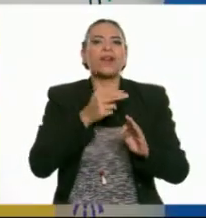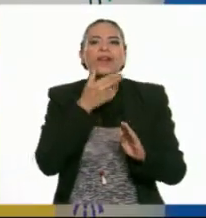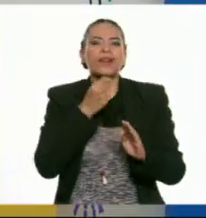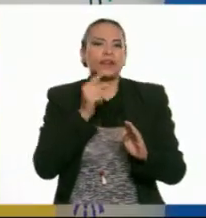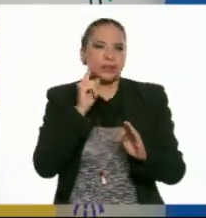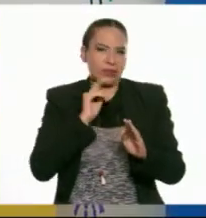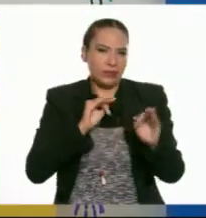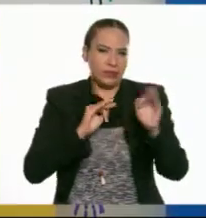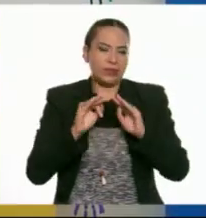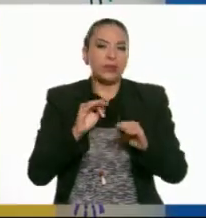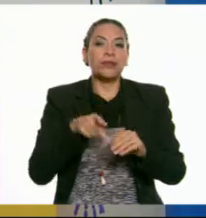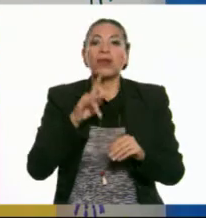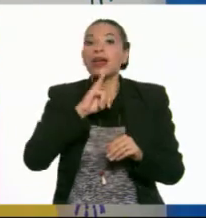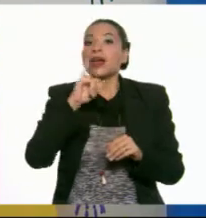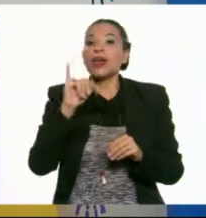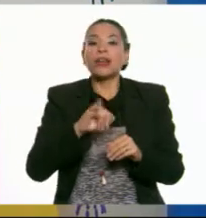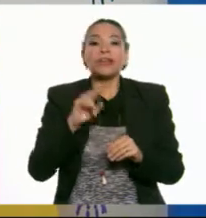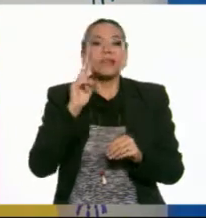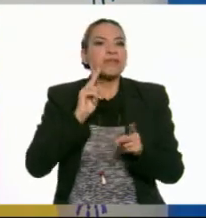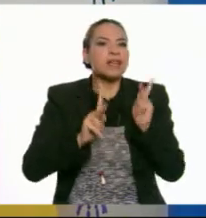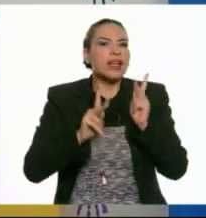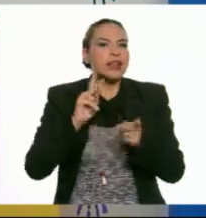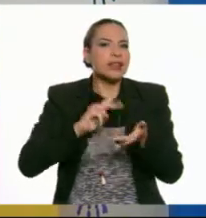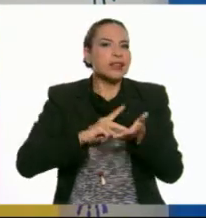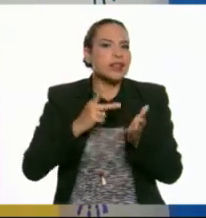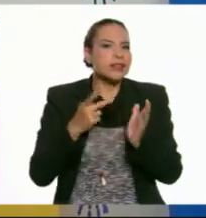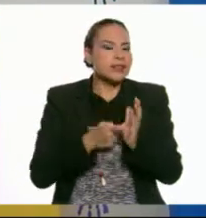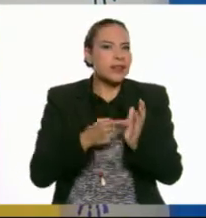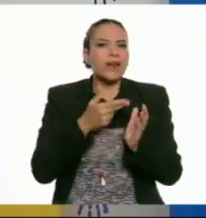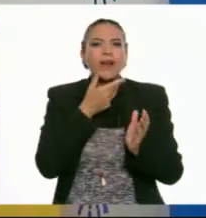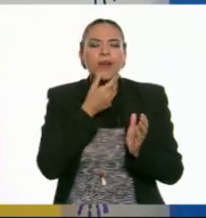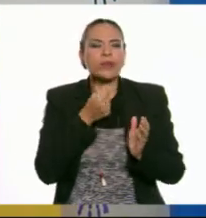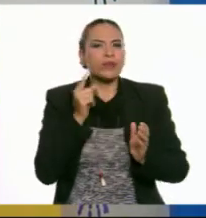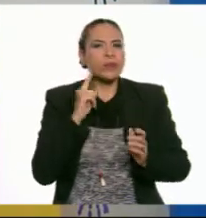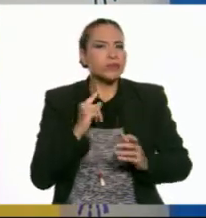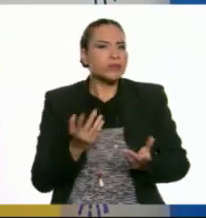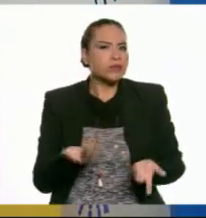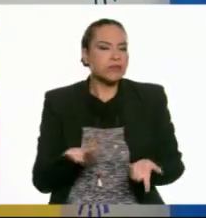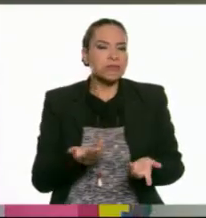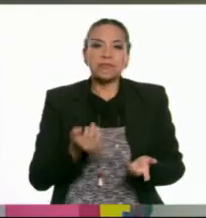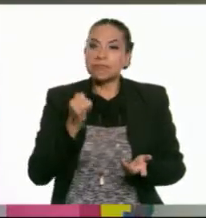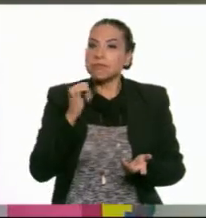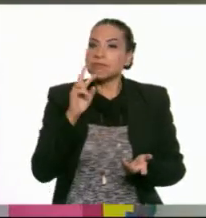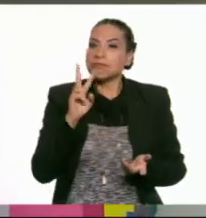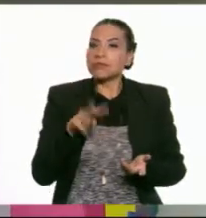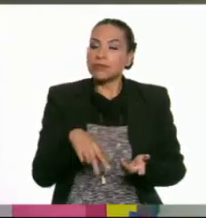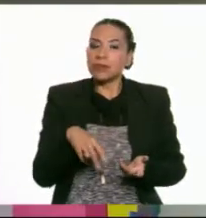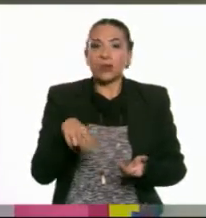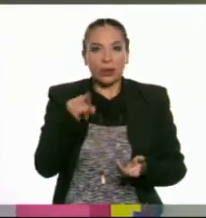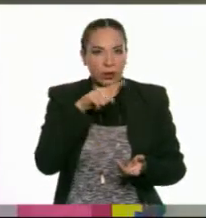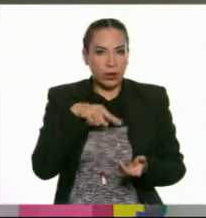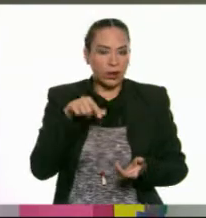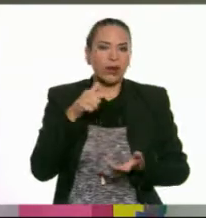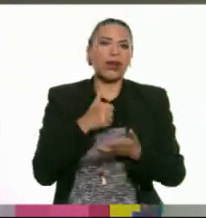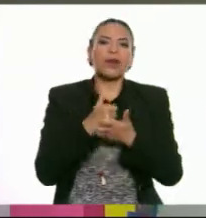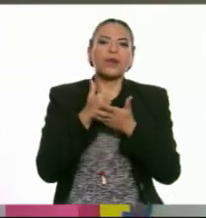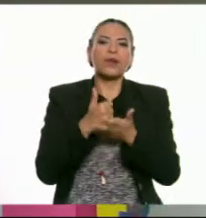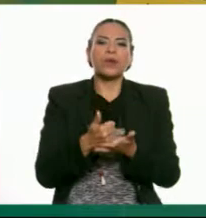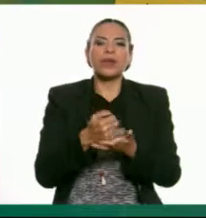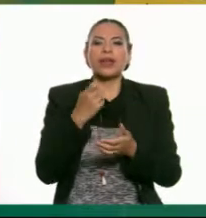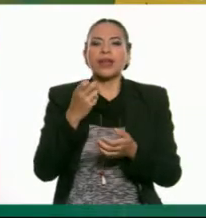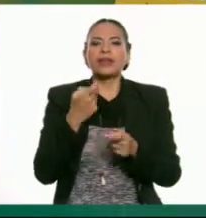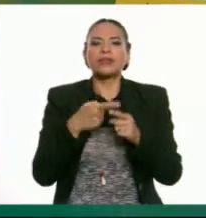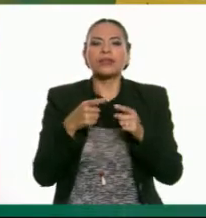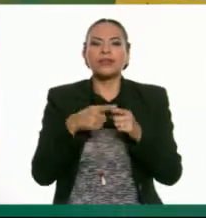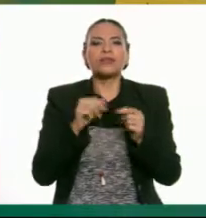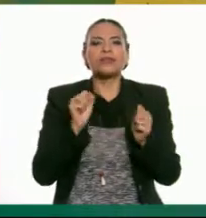Pero nunca hemos hablado con un ingeniero o una ingeniera. ¡Ah! ¡Es verdad! Y ellos ayudan con esta parte